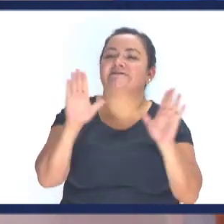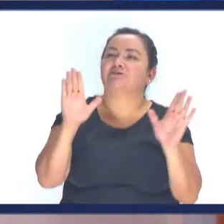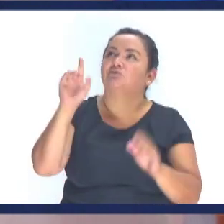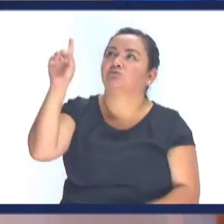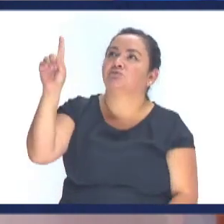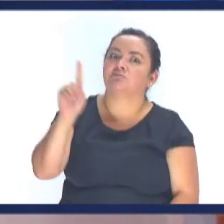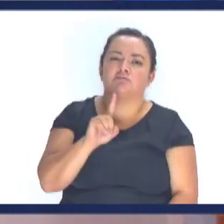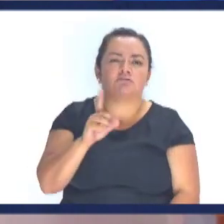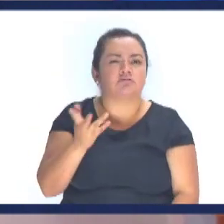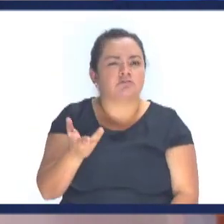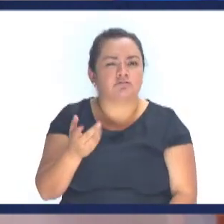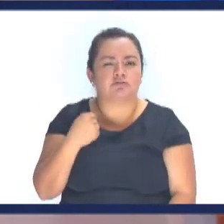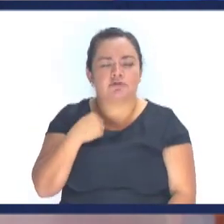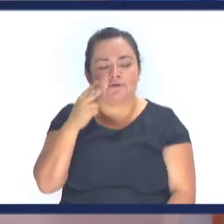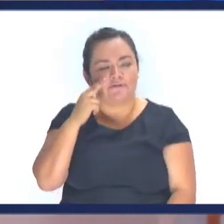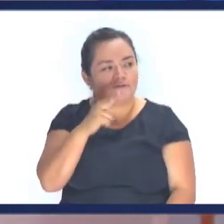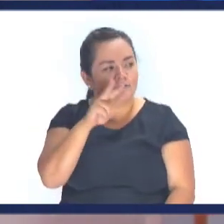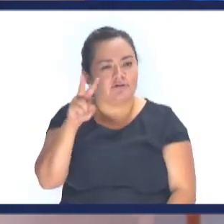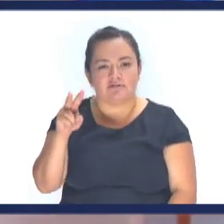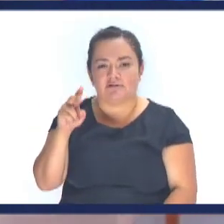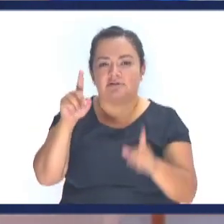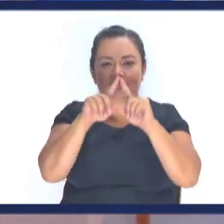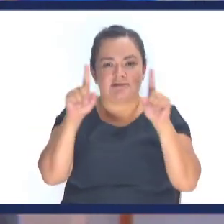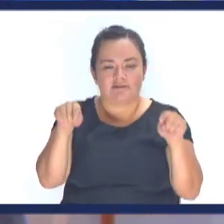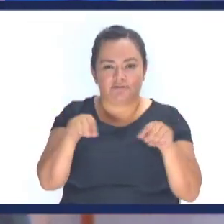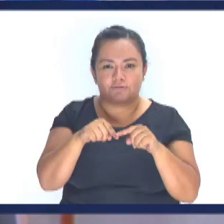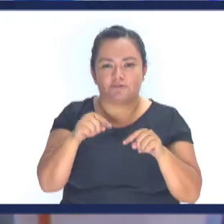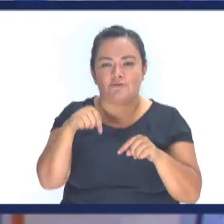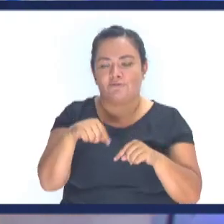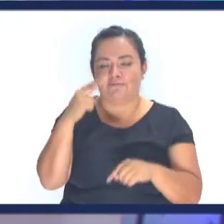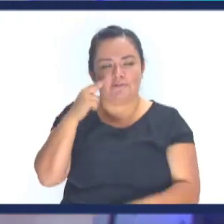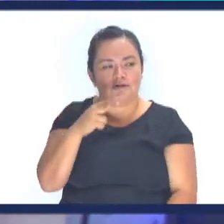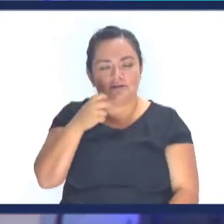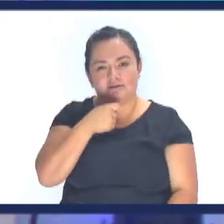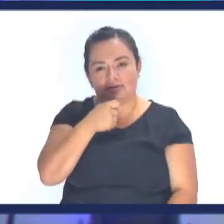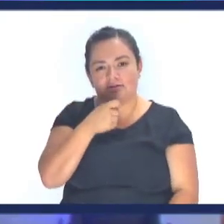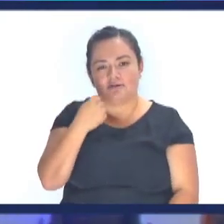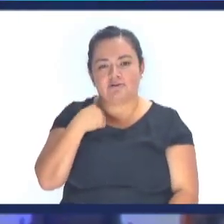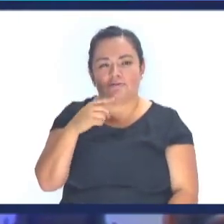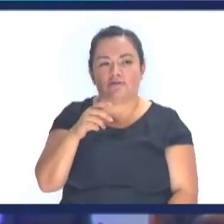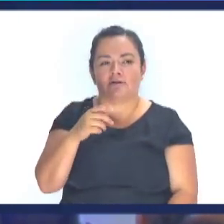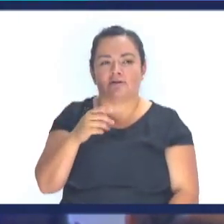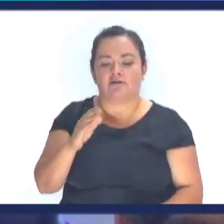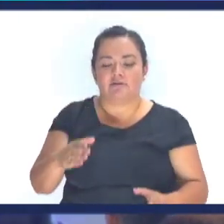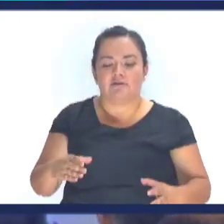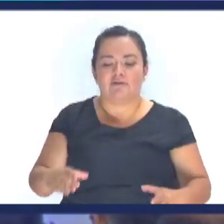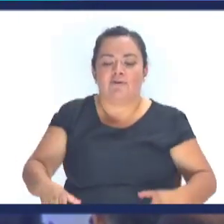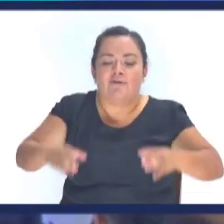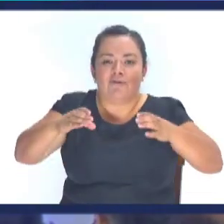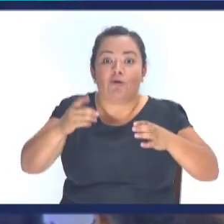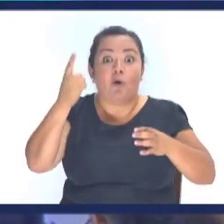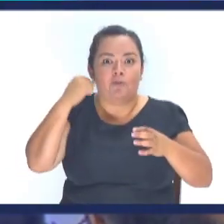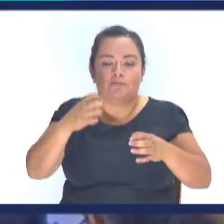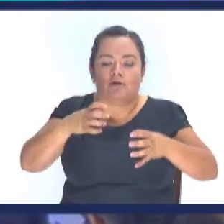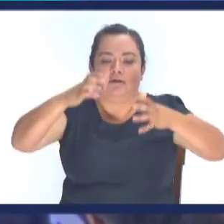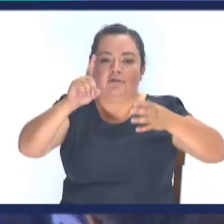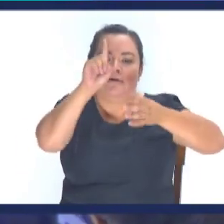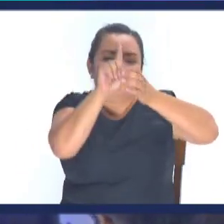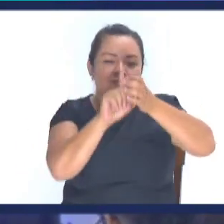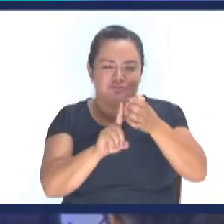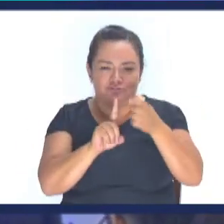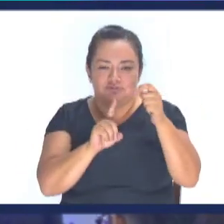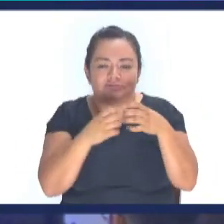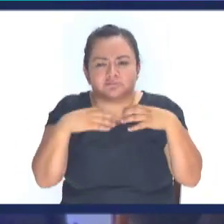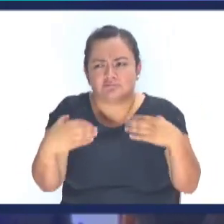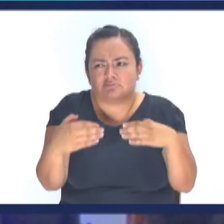Hacernos ricos a todos Mire yo he estado viendo Excesos en la televisión Allá de un señor ahorita Que se ha metido En un barril plástico Y el